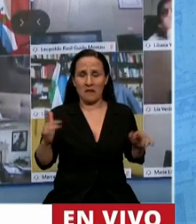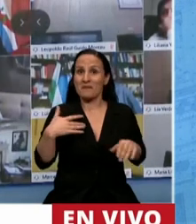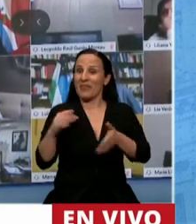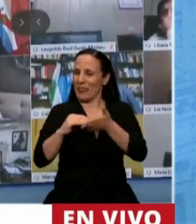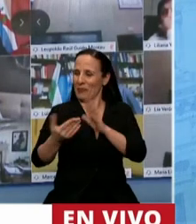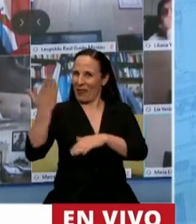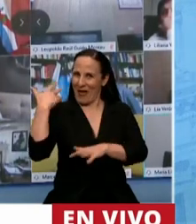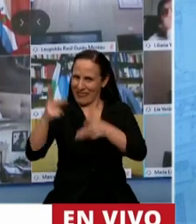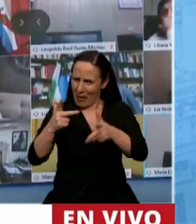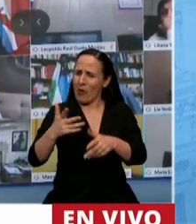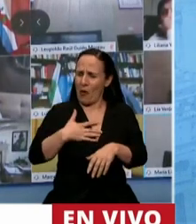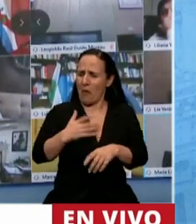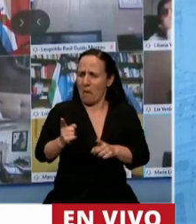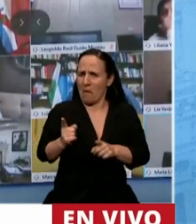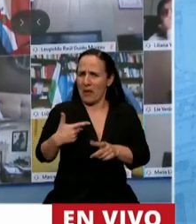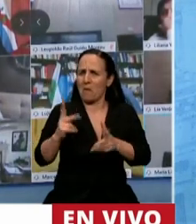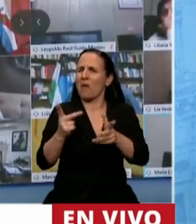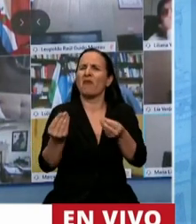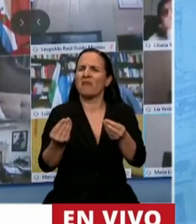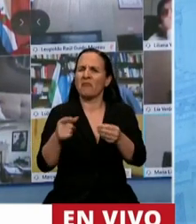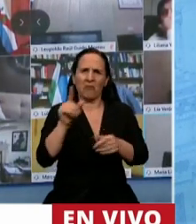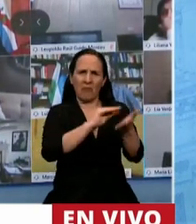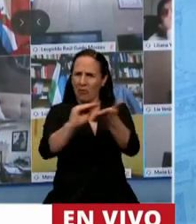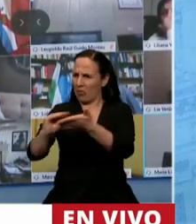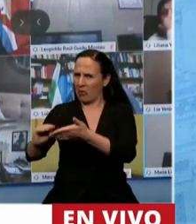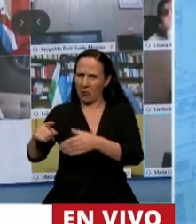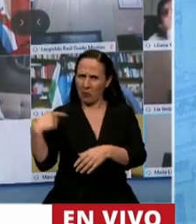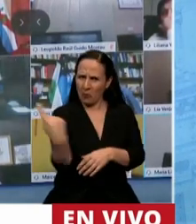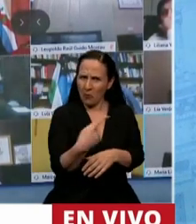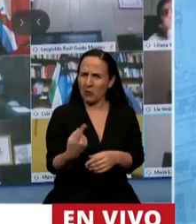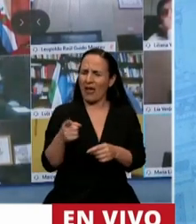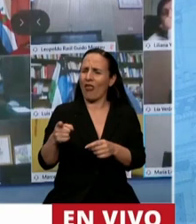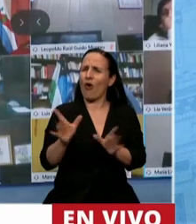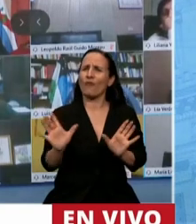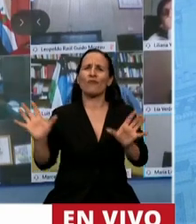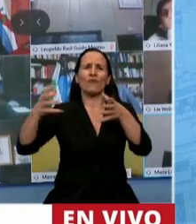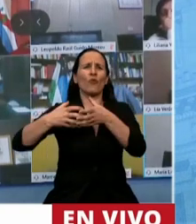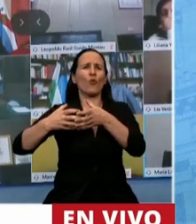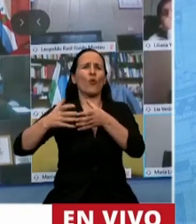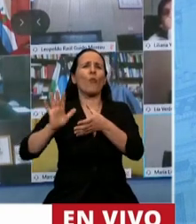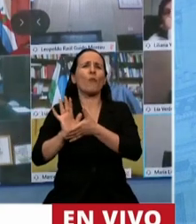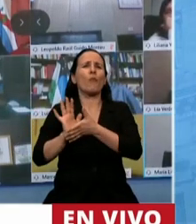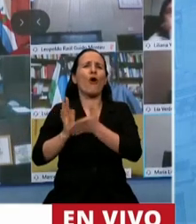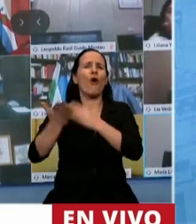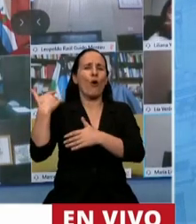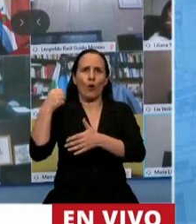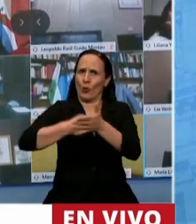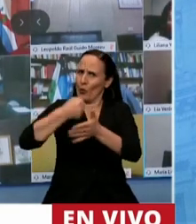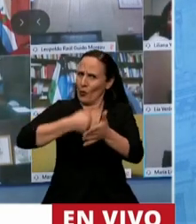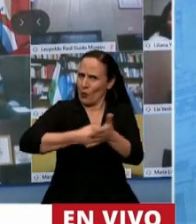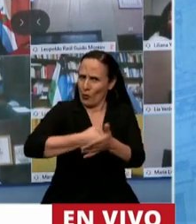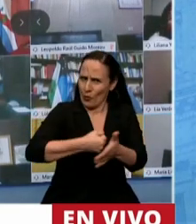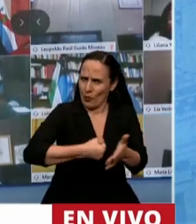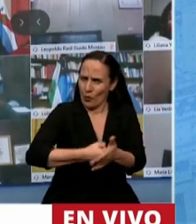diputados preopinantes que decía que muchos colegas de este cuerpo forman parte de una generación que dio una cruzada, una